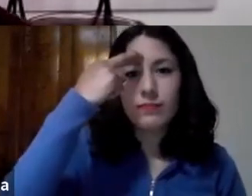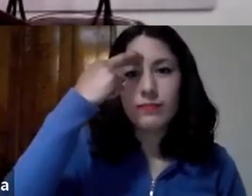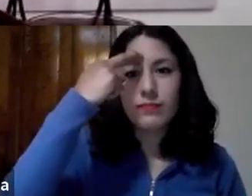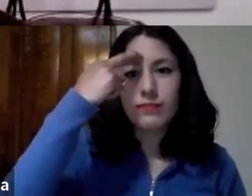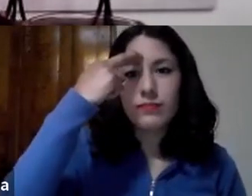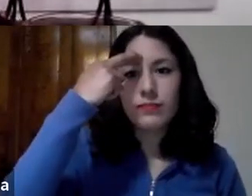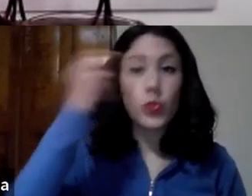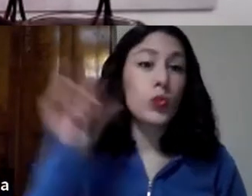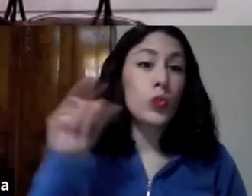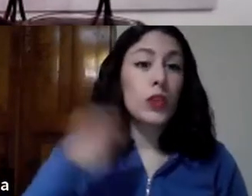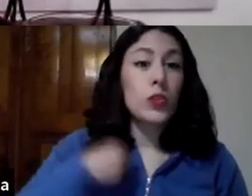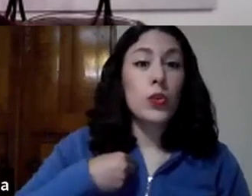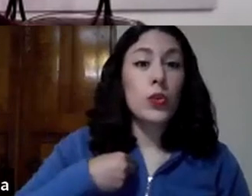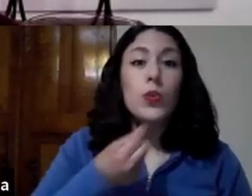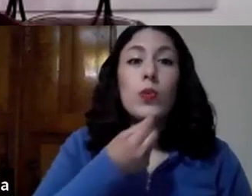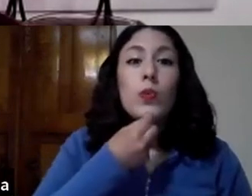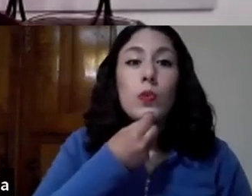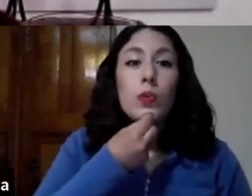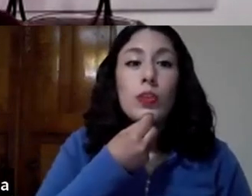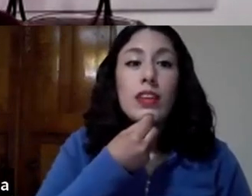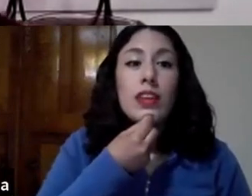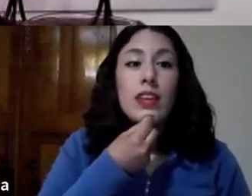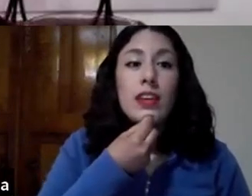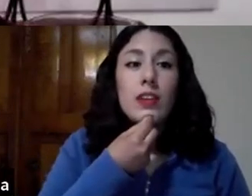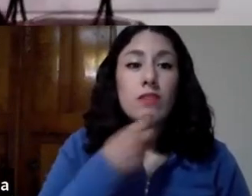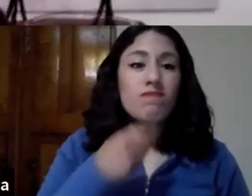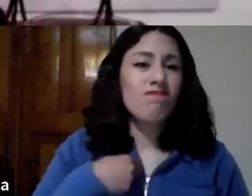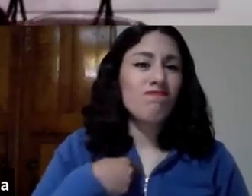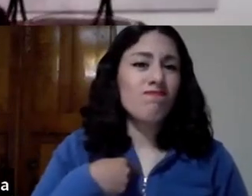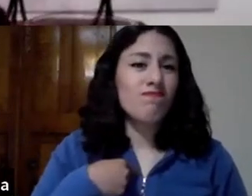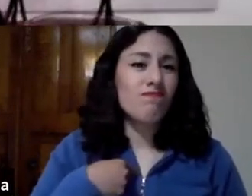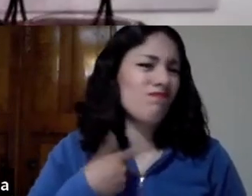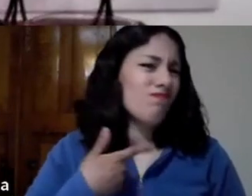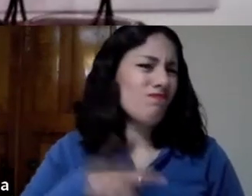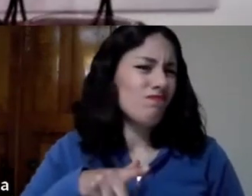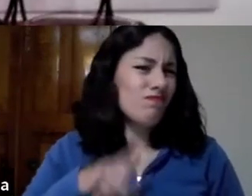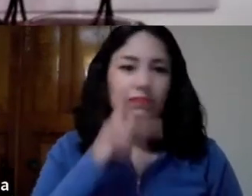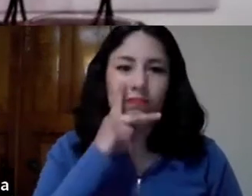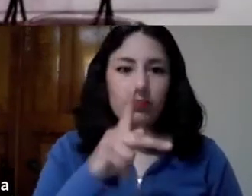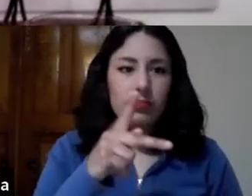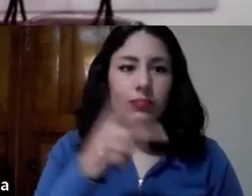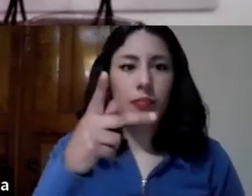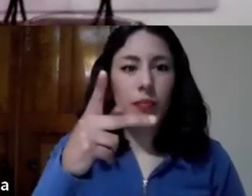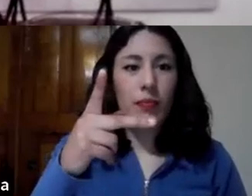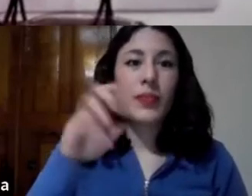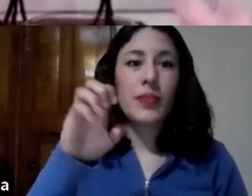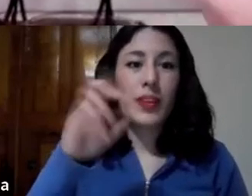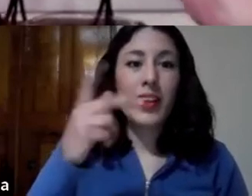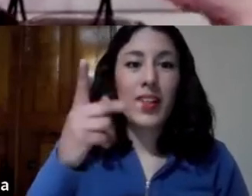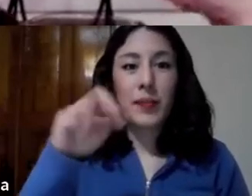de chiquito a mí no me gustaba mucho la palabra como que los niños me hacían broma que me decían Pepino